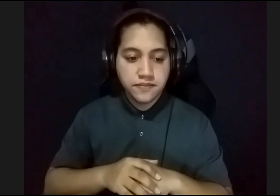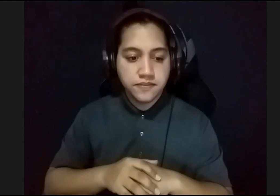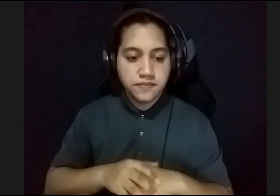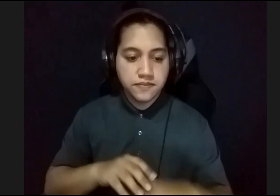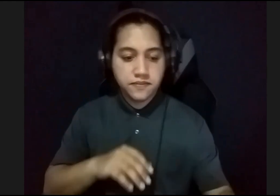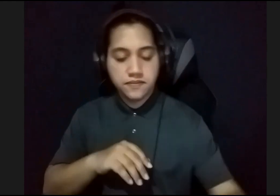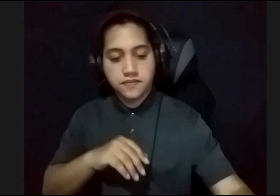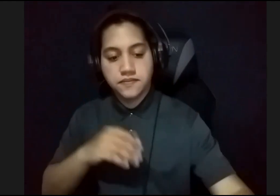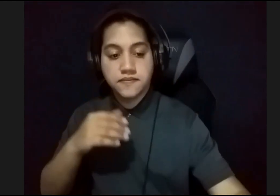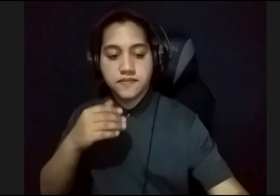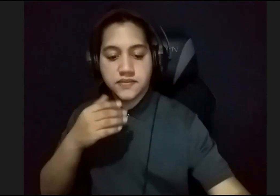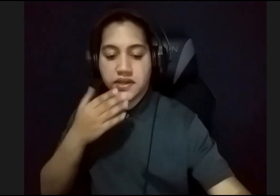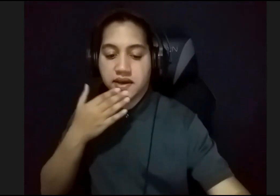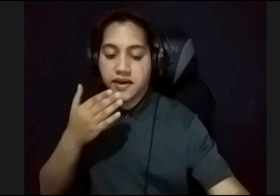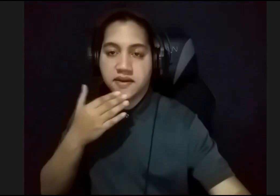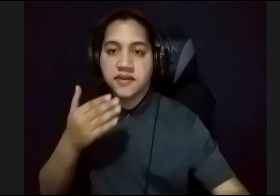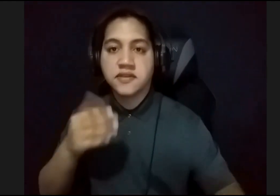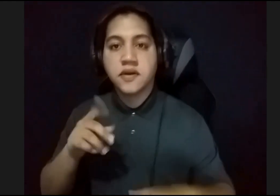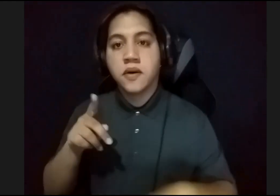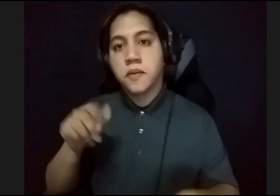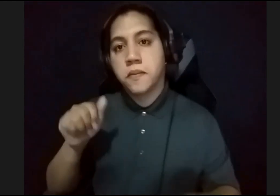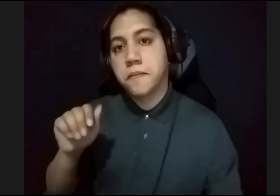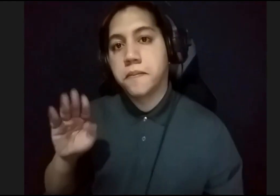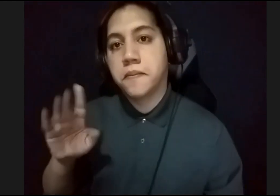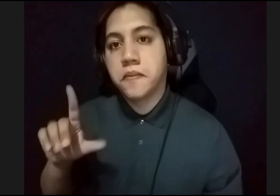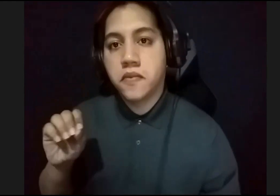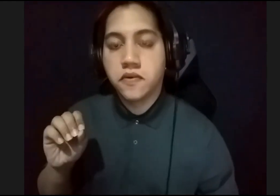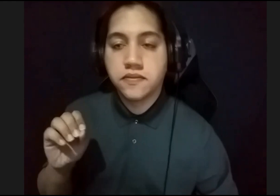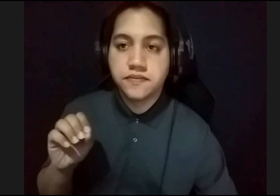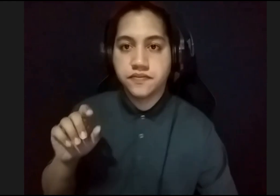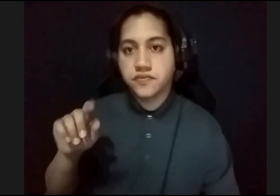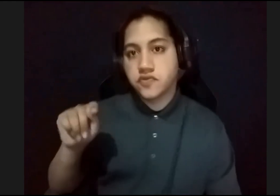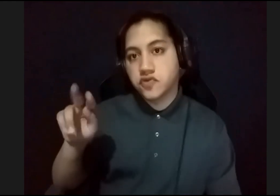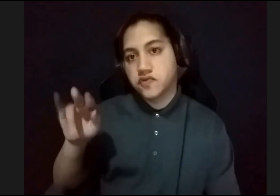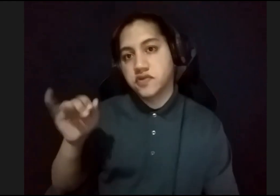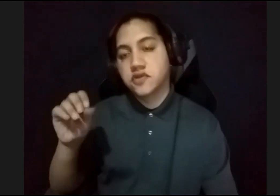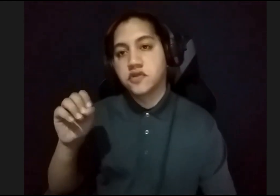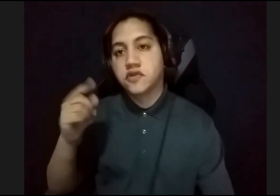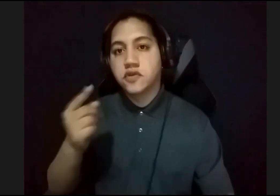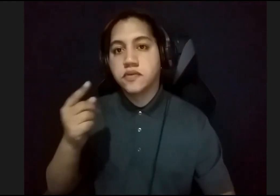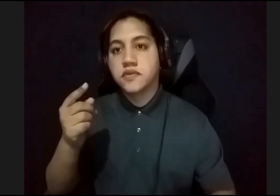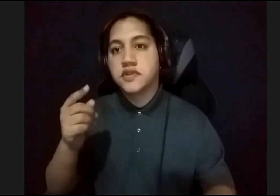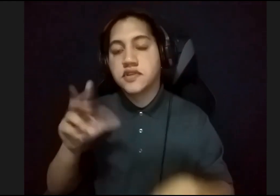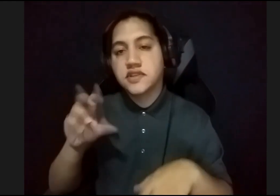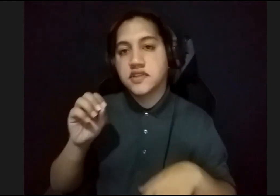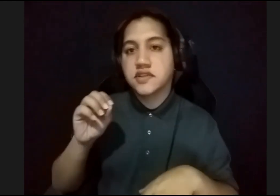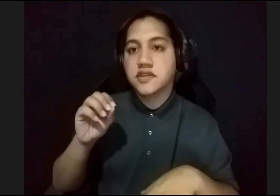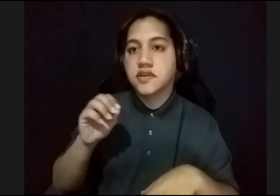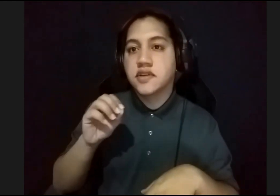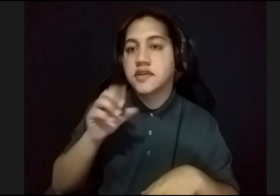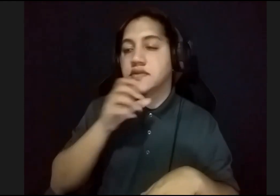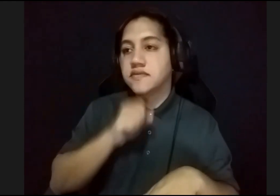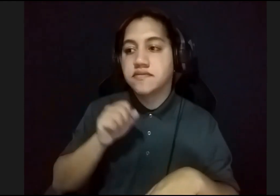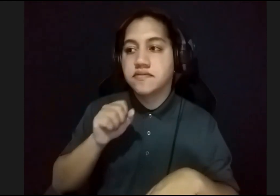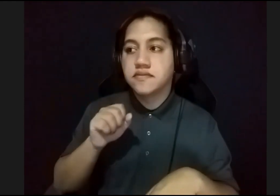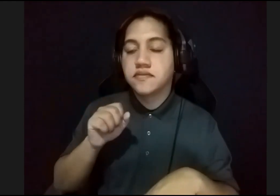Gracias, comenta Pablo, que Rafael Tufiño, solo tenía 30 años, cuando realizó el mural, y que se puede ver, en